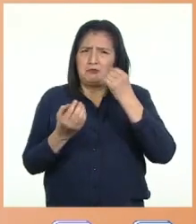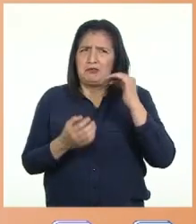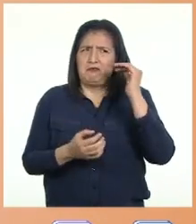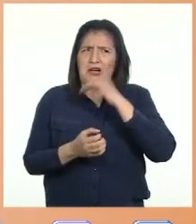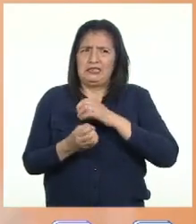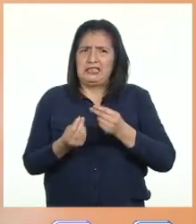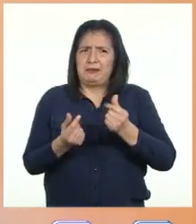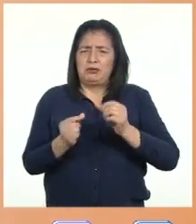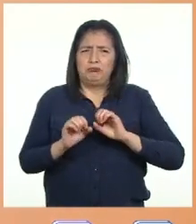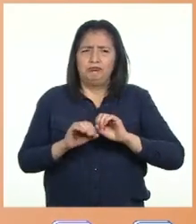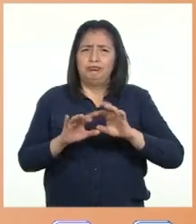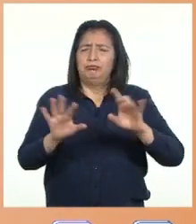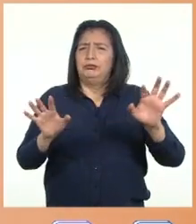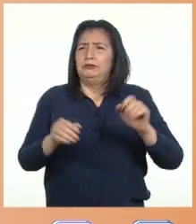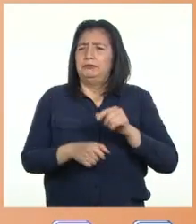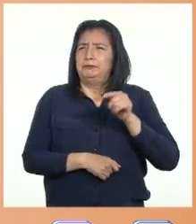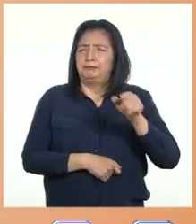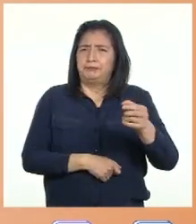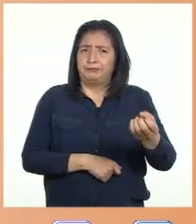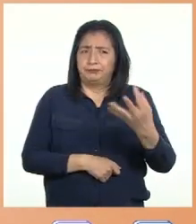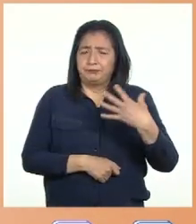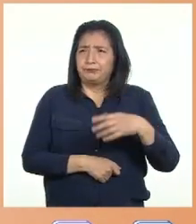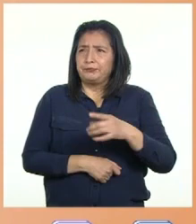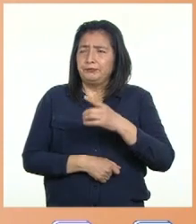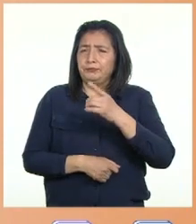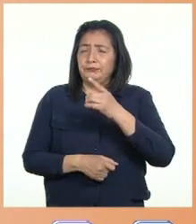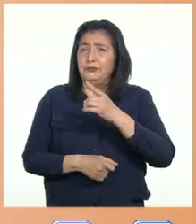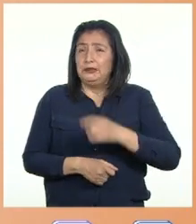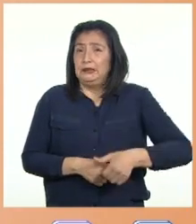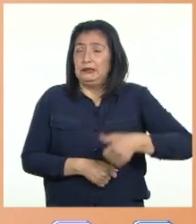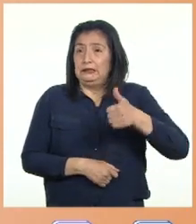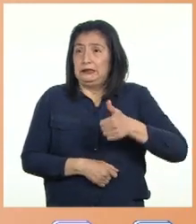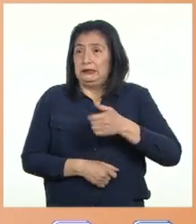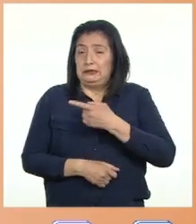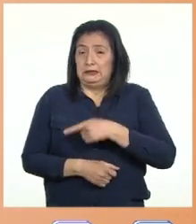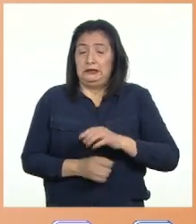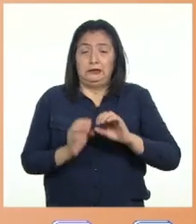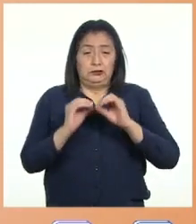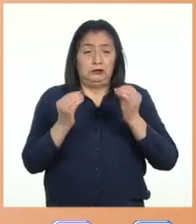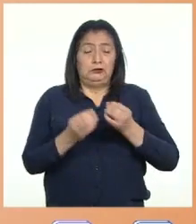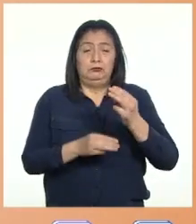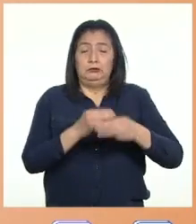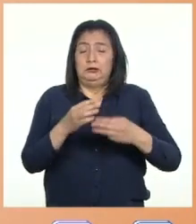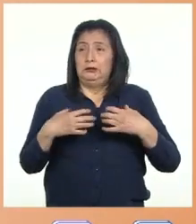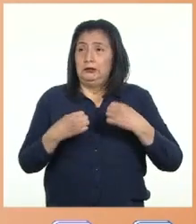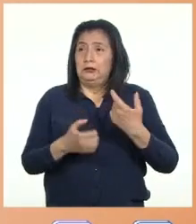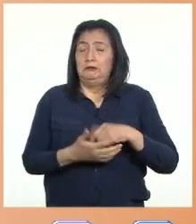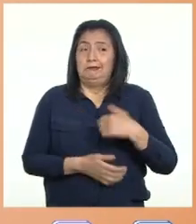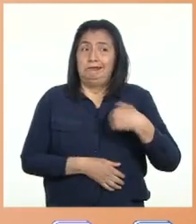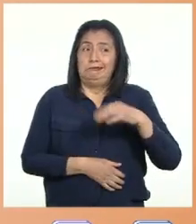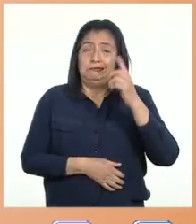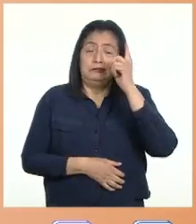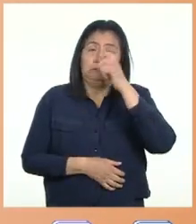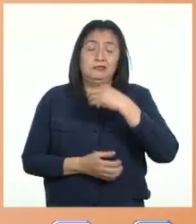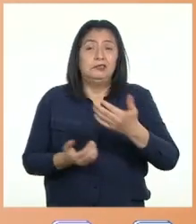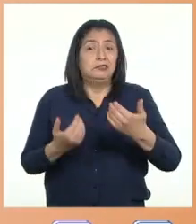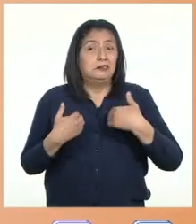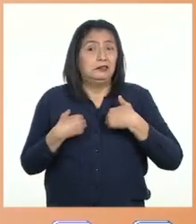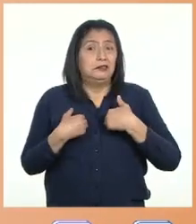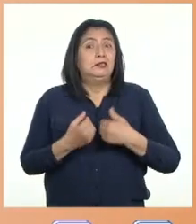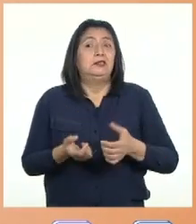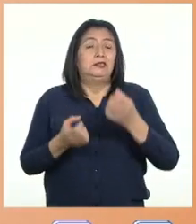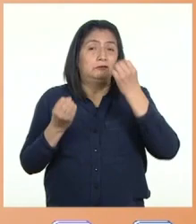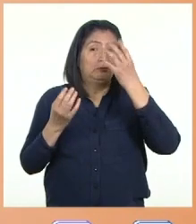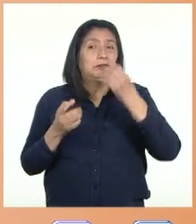falsa Y así como dice el director de la OMS en la entrevista Lo difícil que es obtener una guía